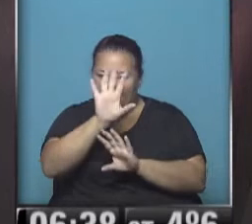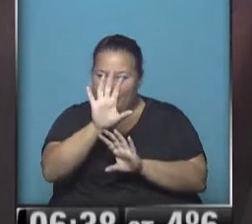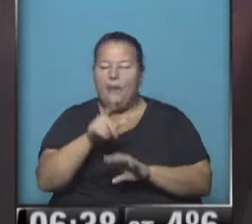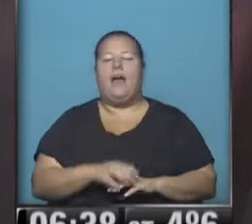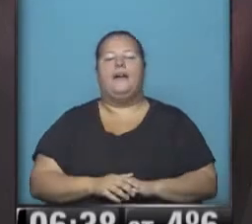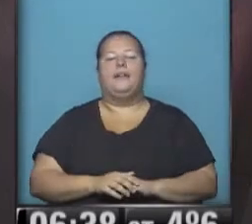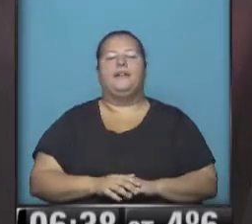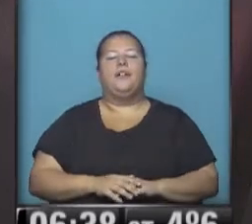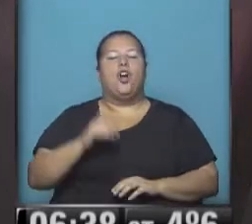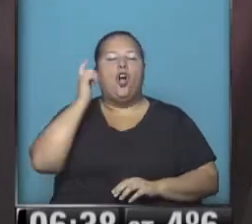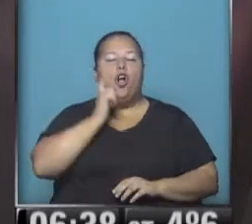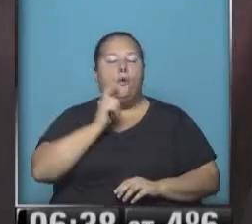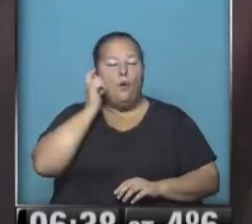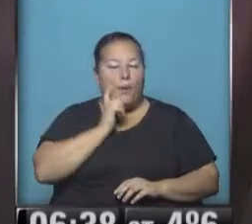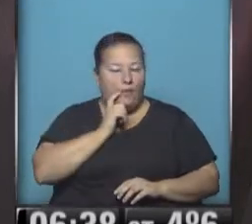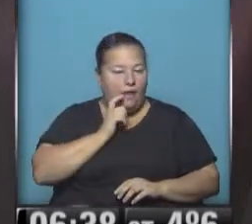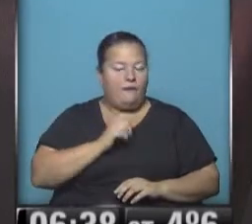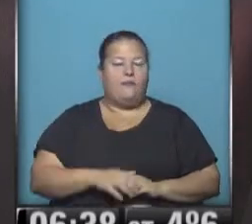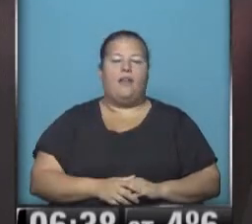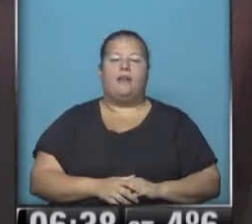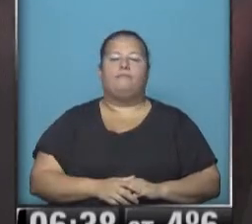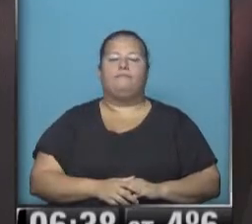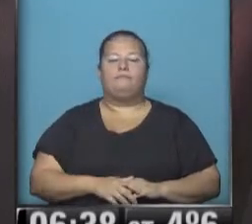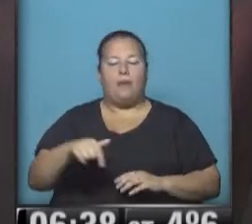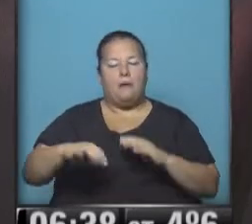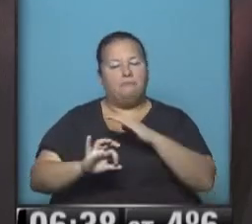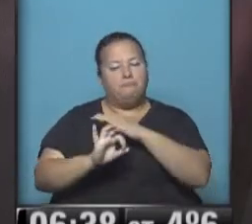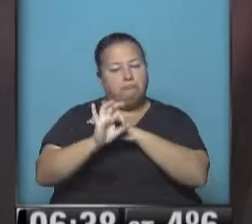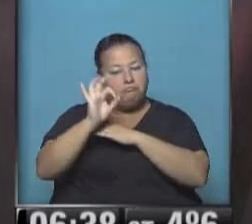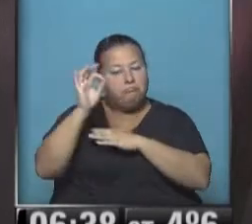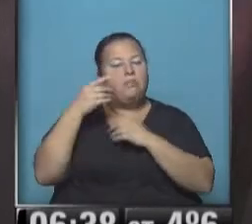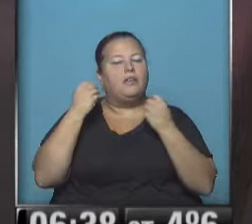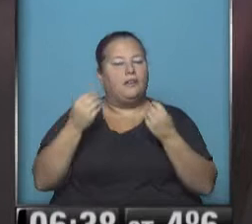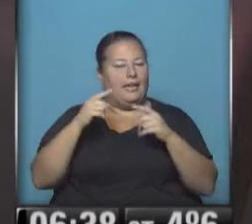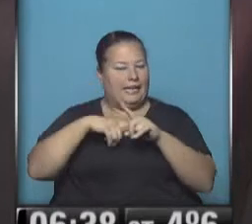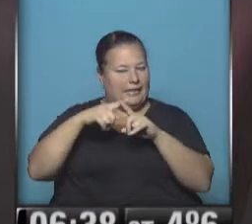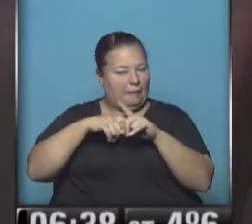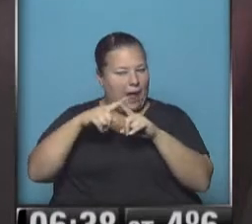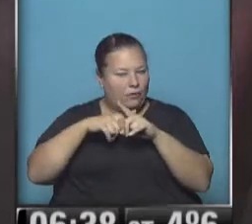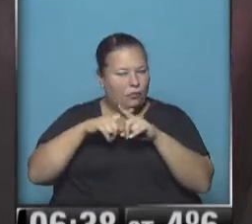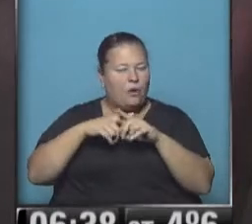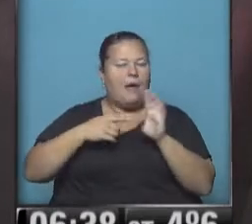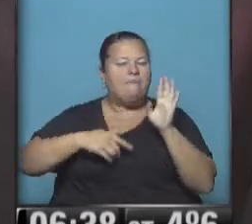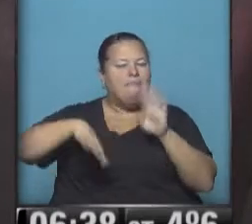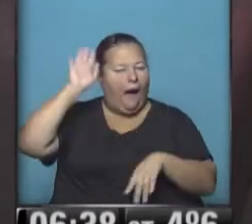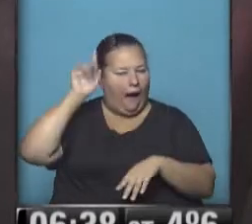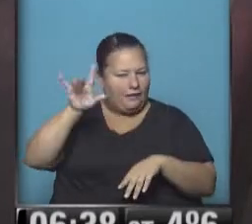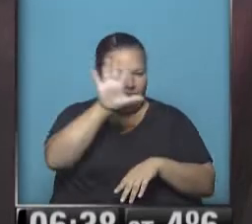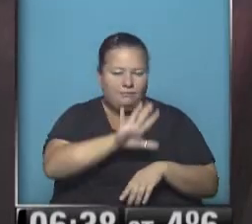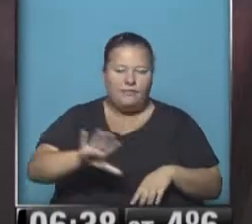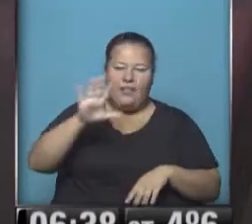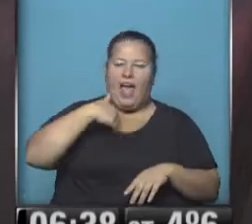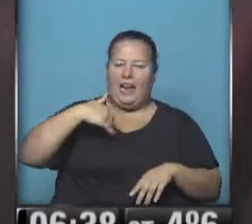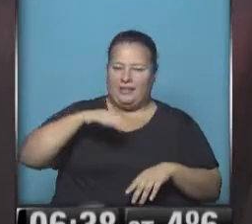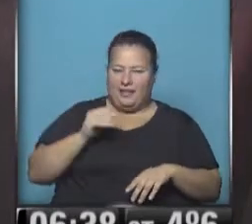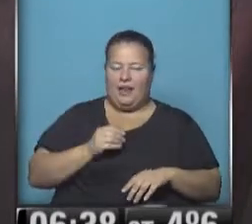Como Doro Rivadavia, está amaneciendo con una de las temperaturas más altas del país,